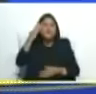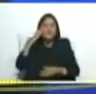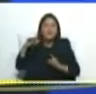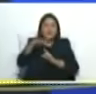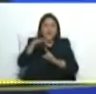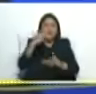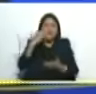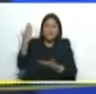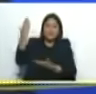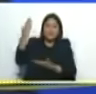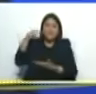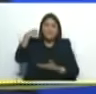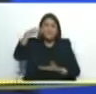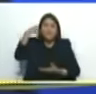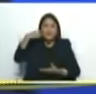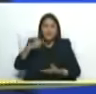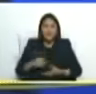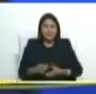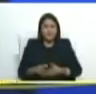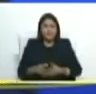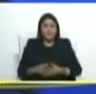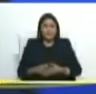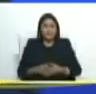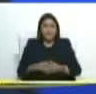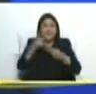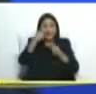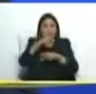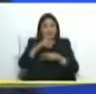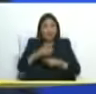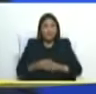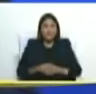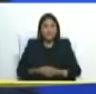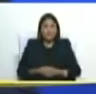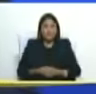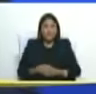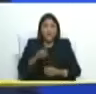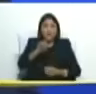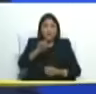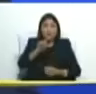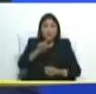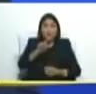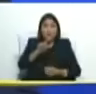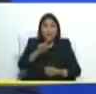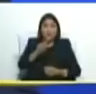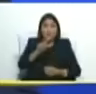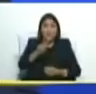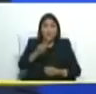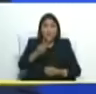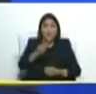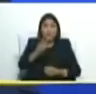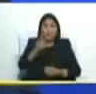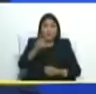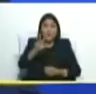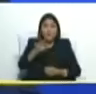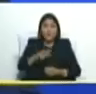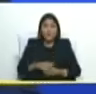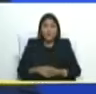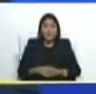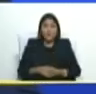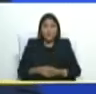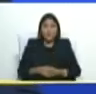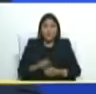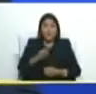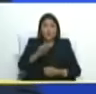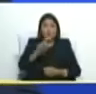vamos a ver el video también está en tiktok a la cuenta de tres a la cuenta de diez